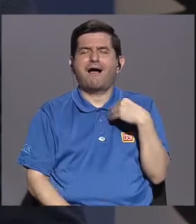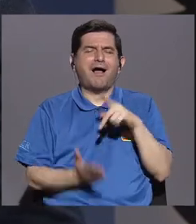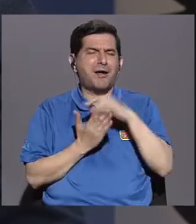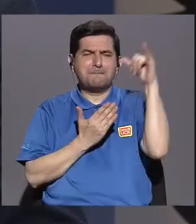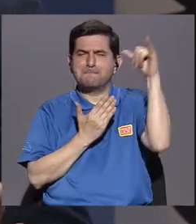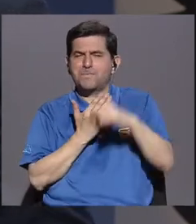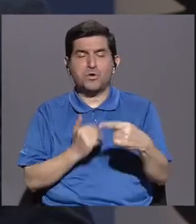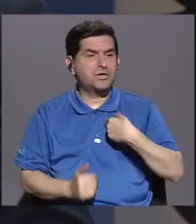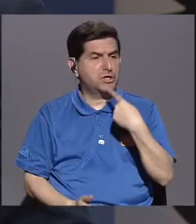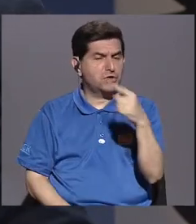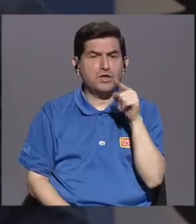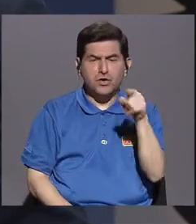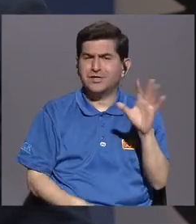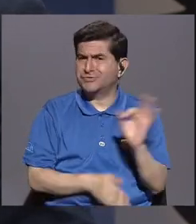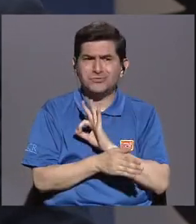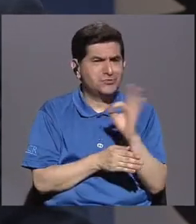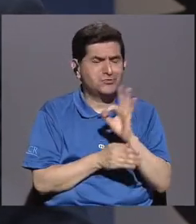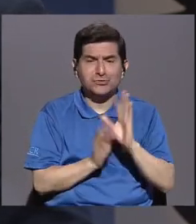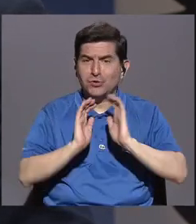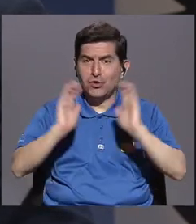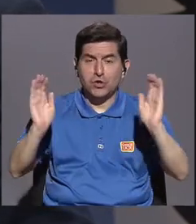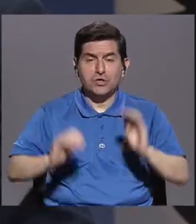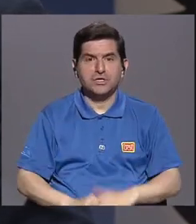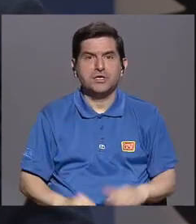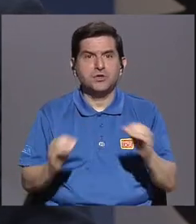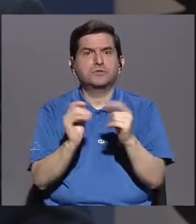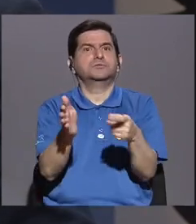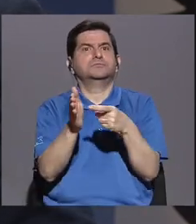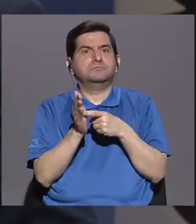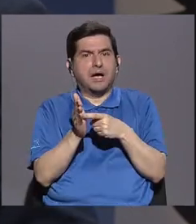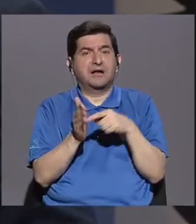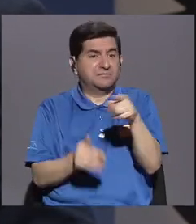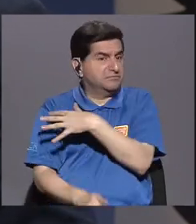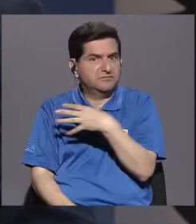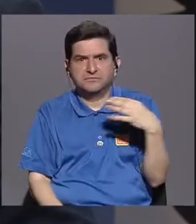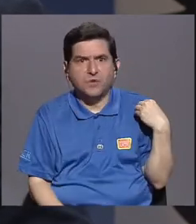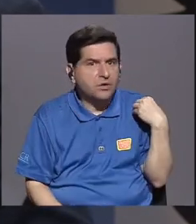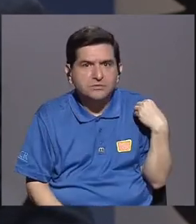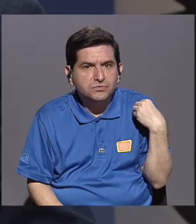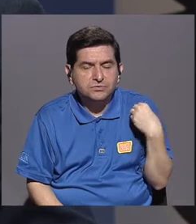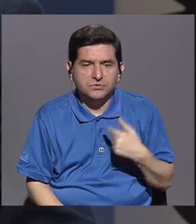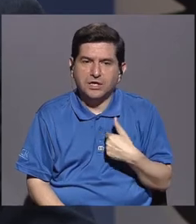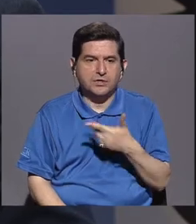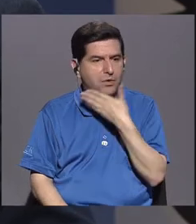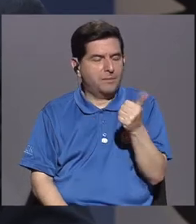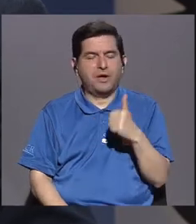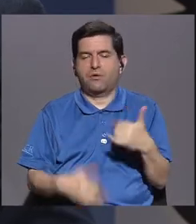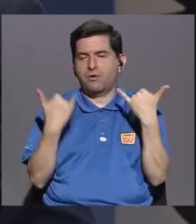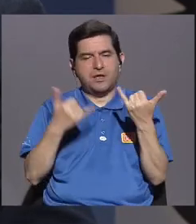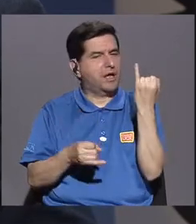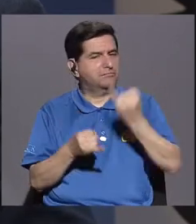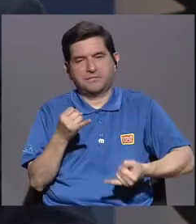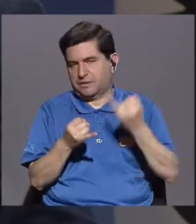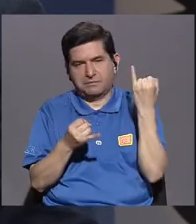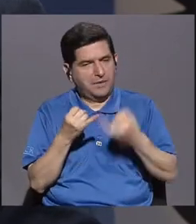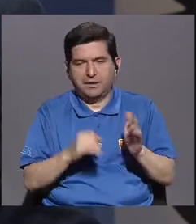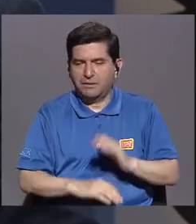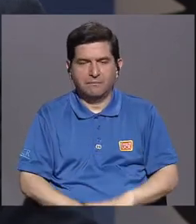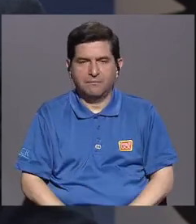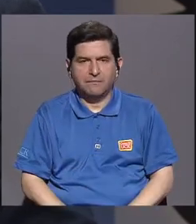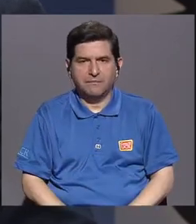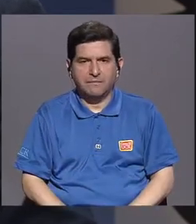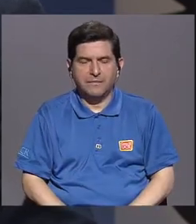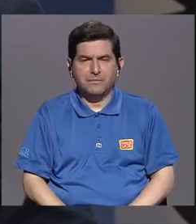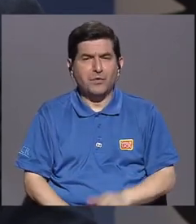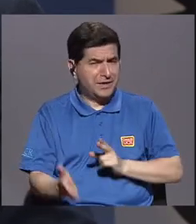realmente yo dije, si esto no funciona, los niños son el público más exigente y si no les gusta, pues yo me retiro de esto, porque realmente la